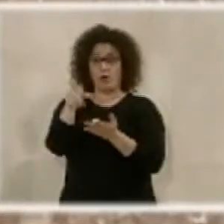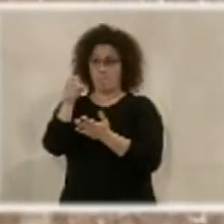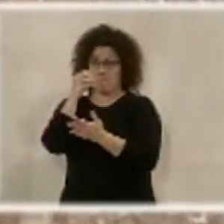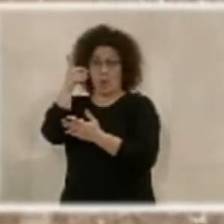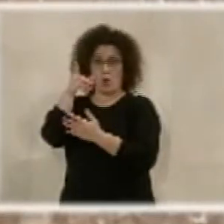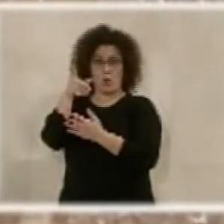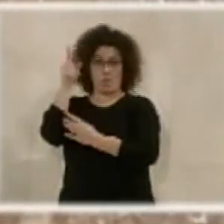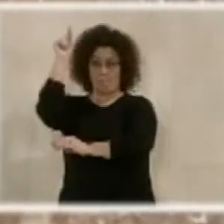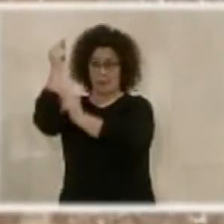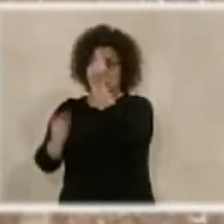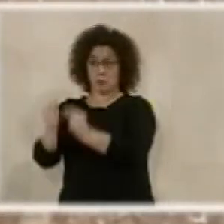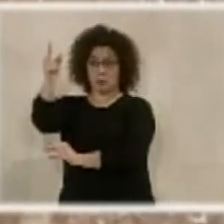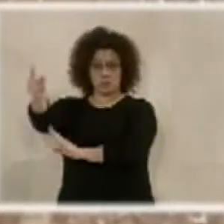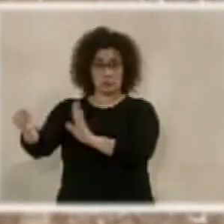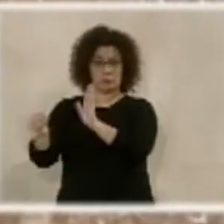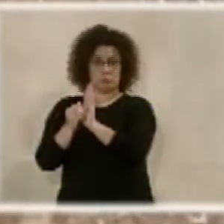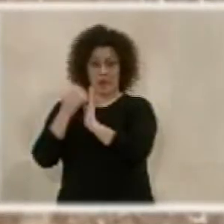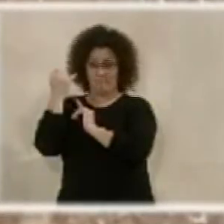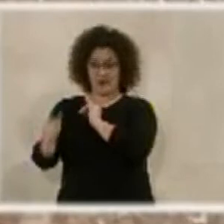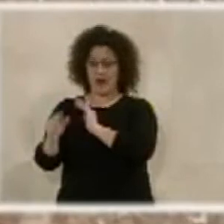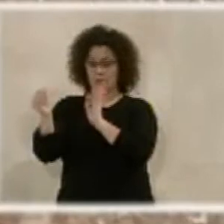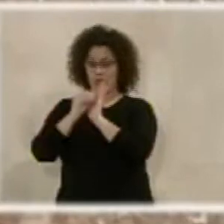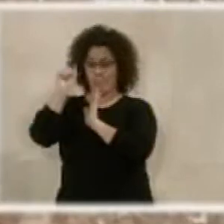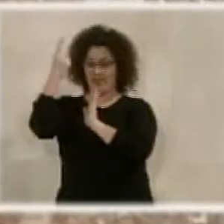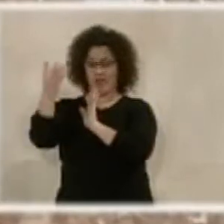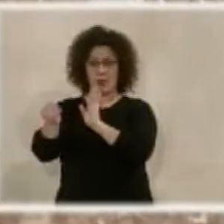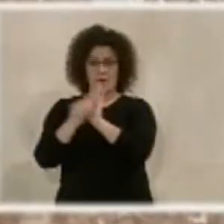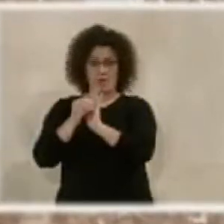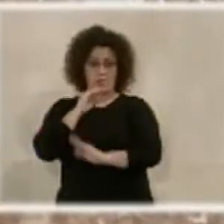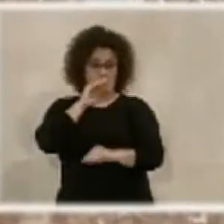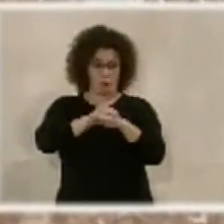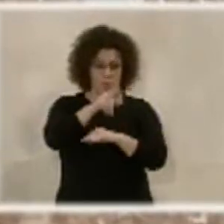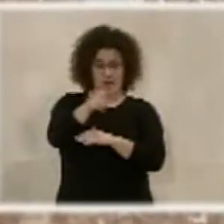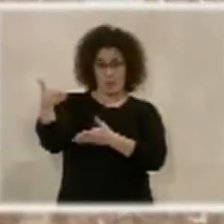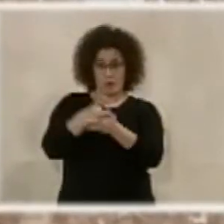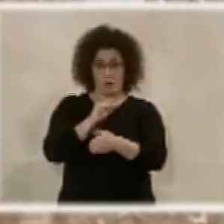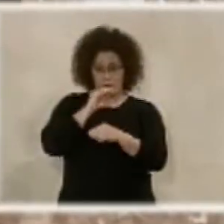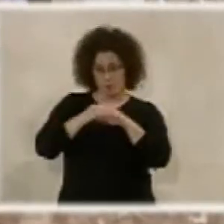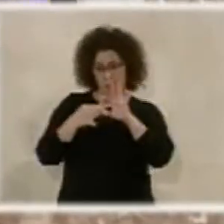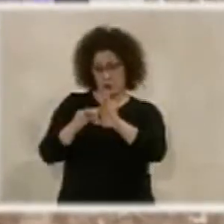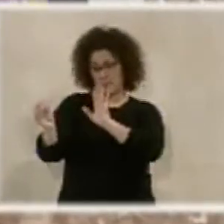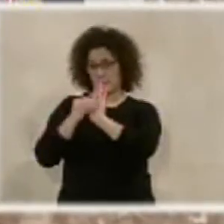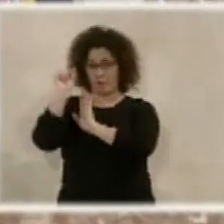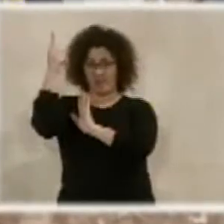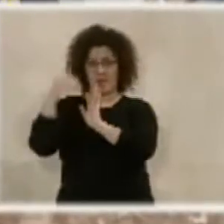bueno que se hubiera destinado una partida finalista para dar cumplimiento a esa moción que viene hoy. Muchas gracias.